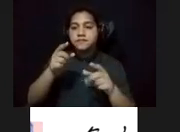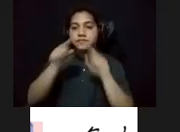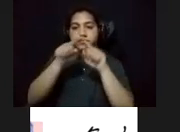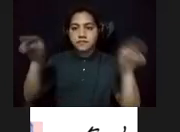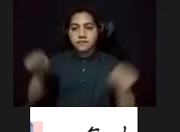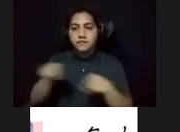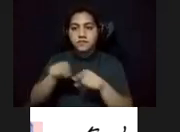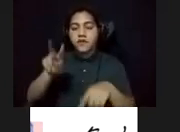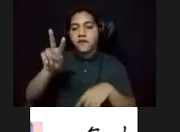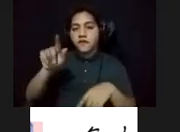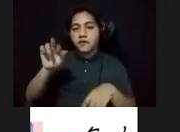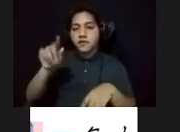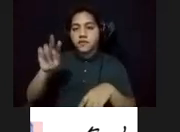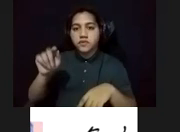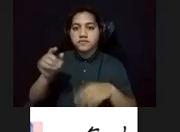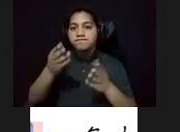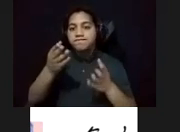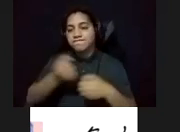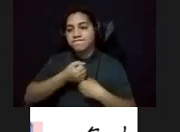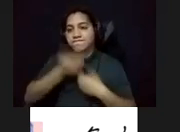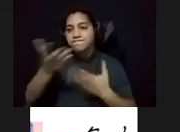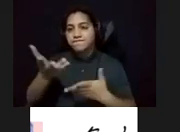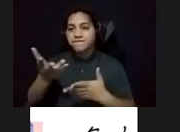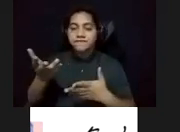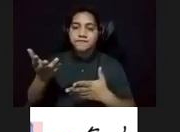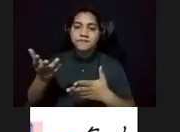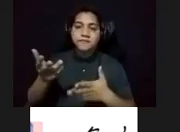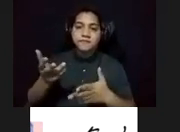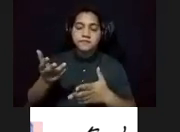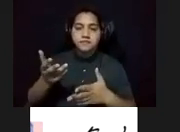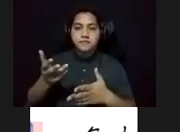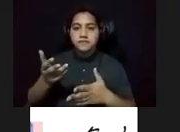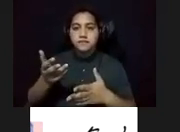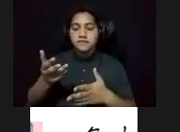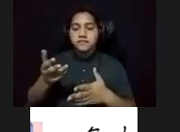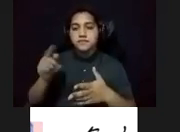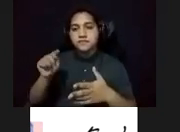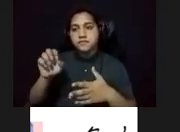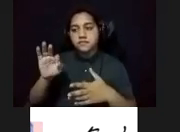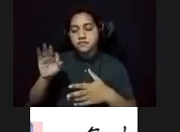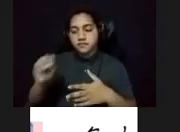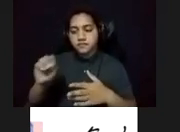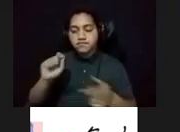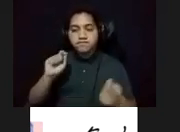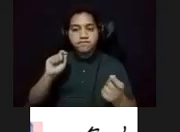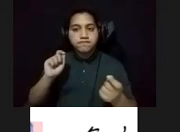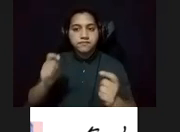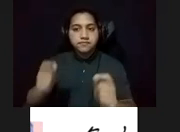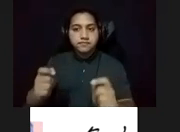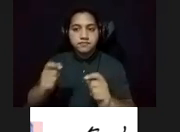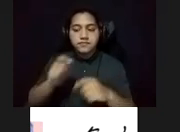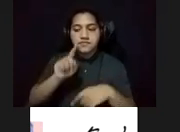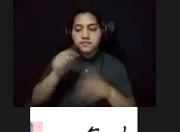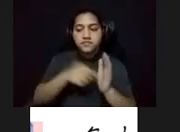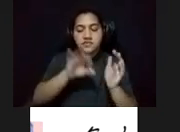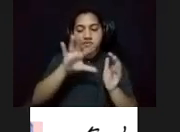Vagabundo. En el San Juan de Dotefo también se fueron dando cambios a partir de los años 50 y